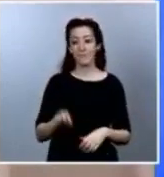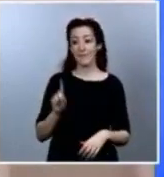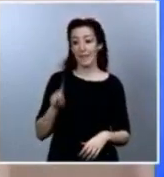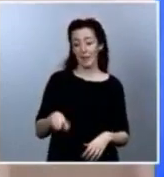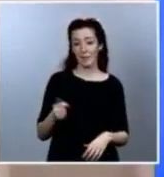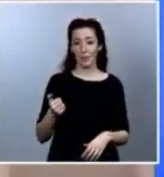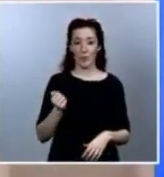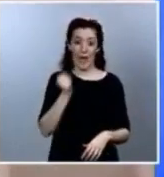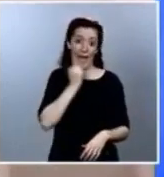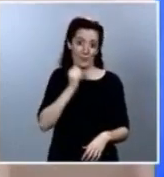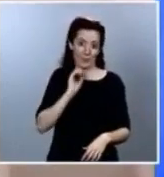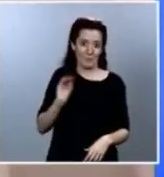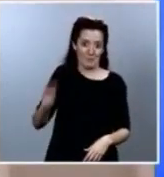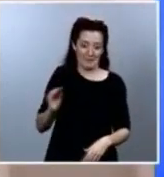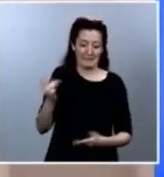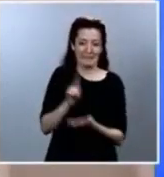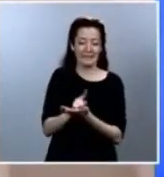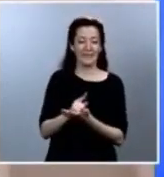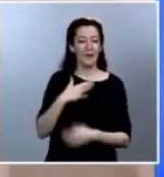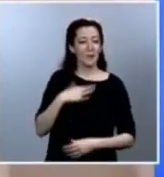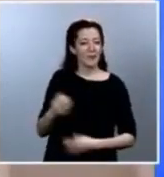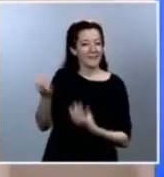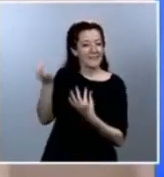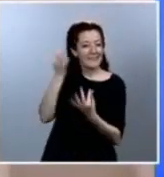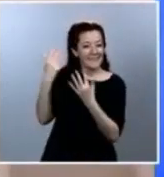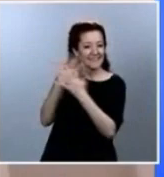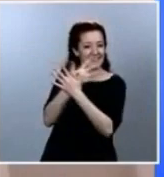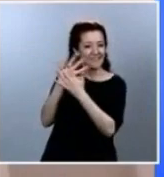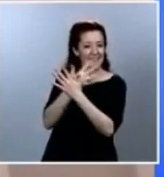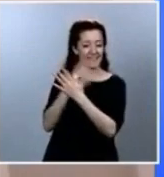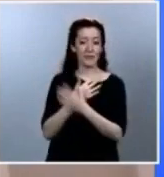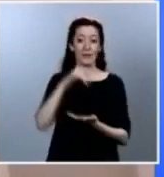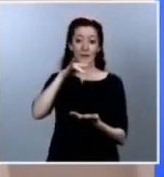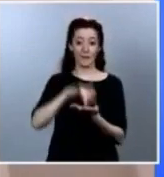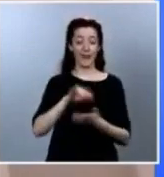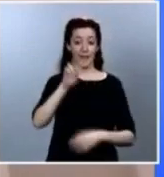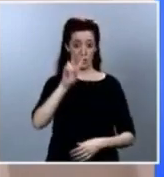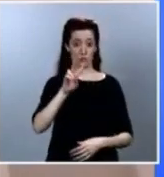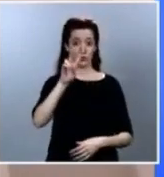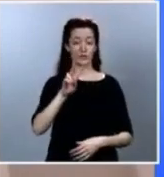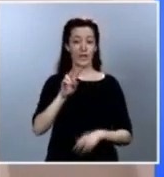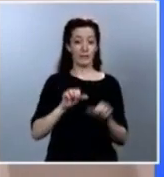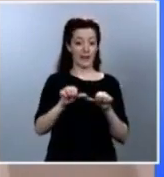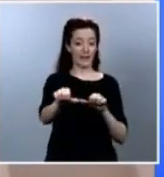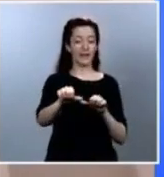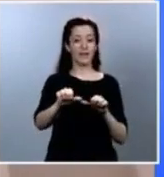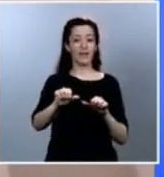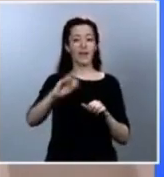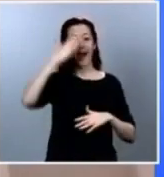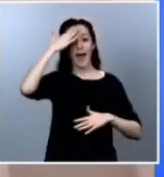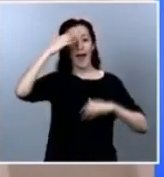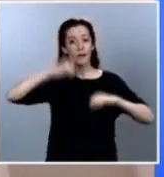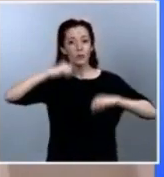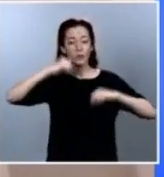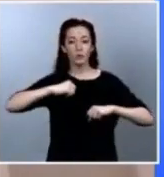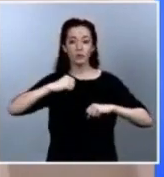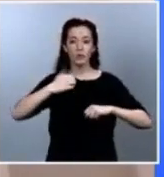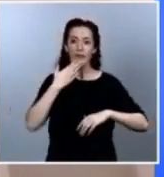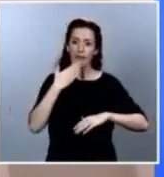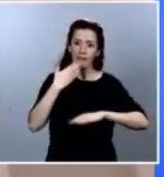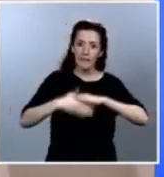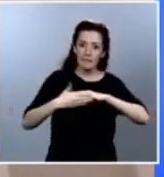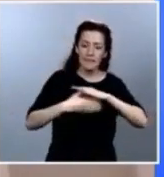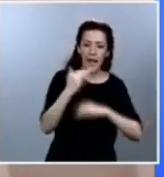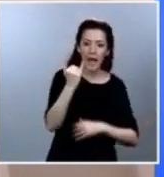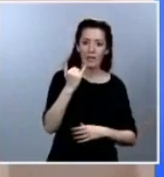sobre las salidas a partir del día 2, si tiene el límite de edad para los adultos o si también incluye a la población más mayor,